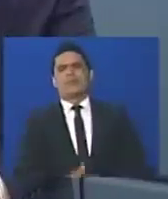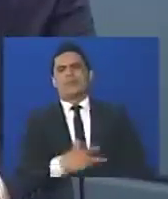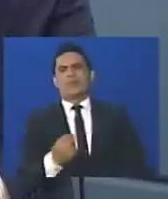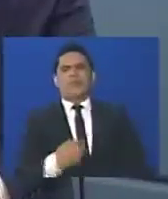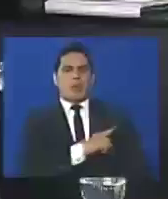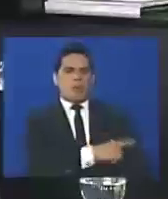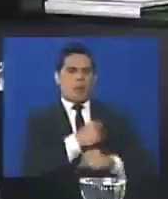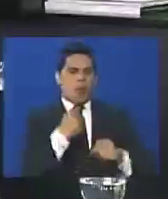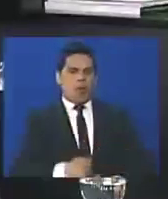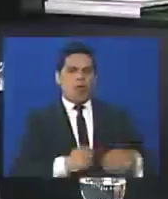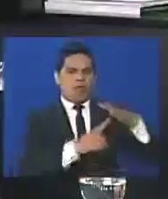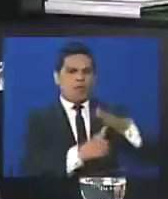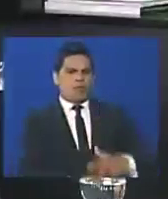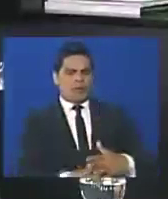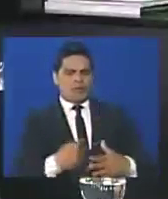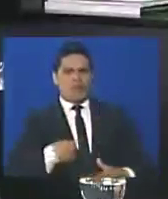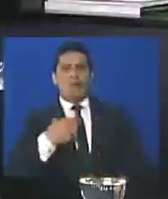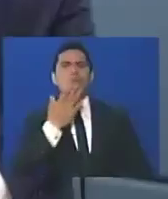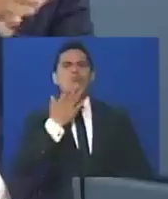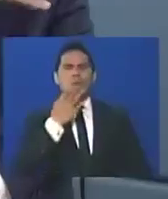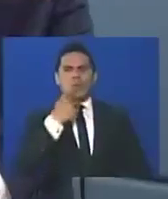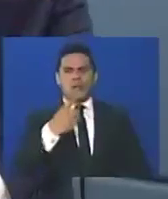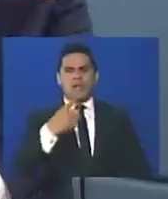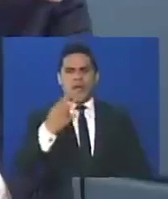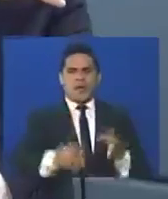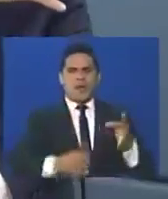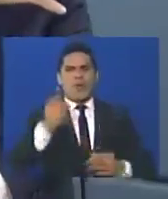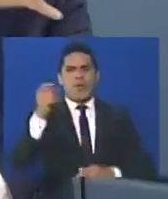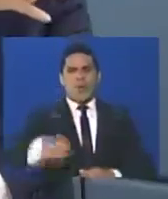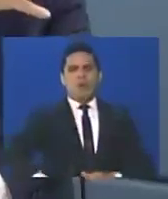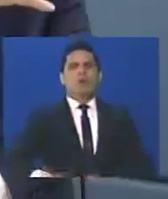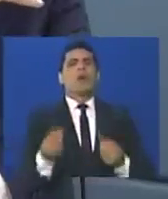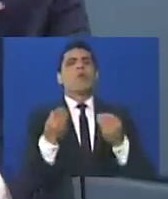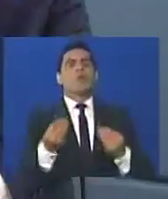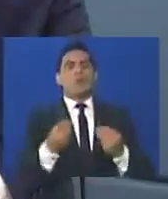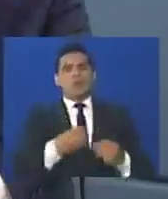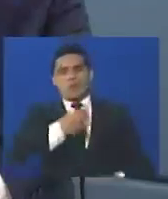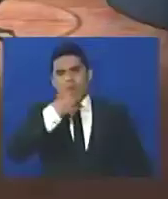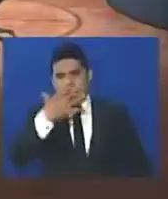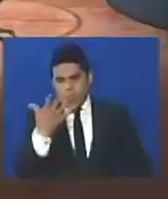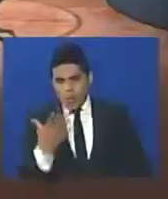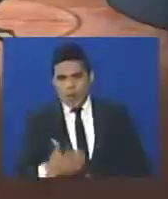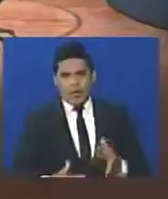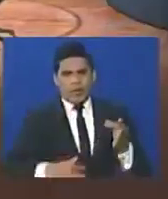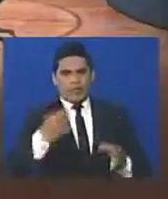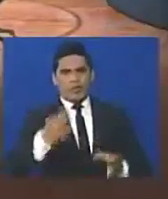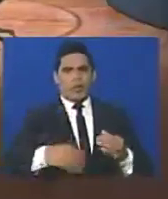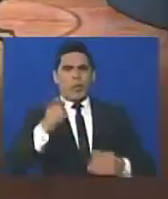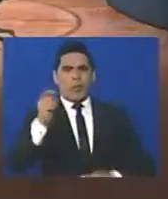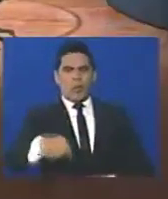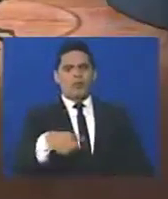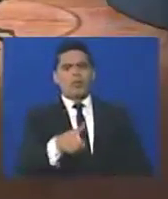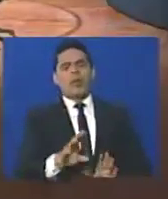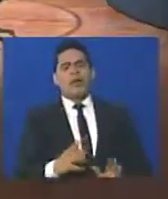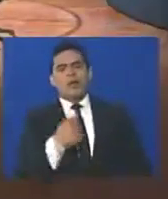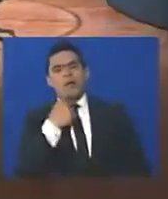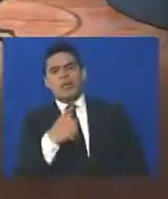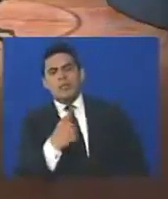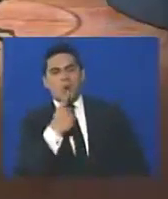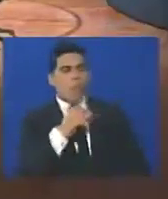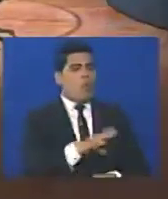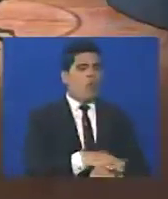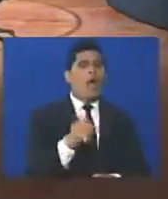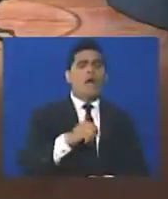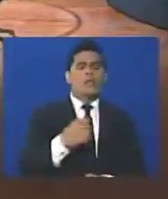abusivo del poder, que yo pueda apelar a un juez, que lamentablemente hay muchos jueces demandados, jueces que están ahí de